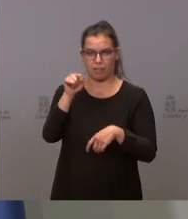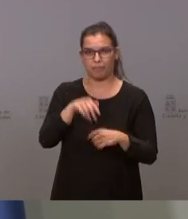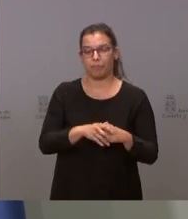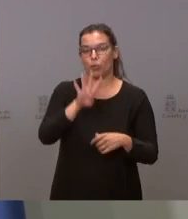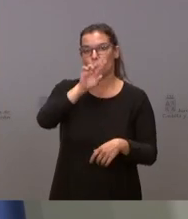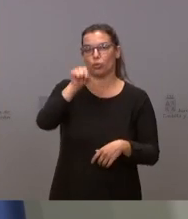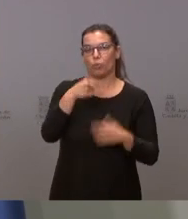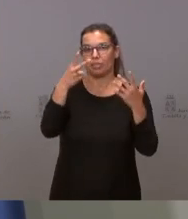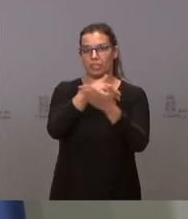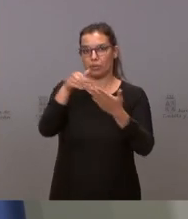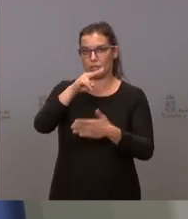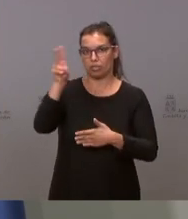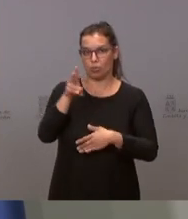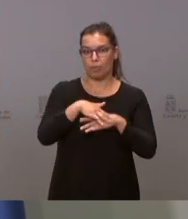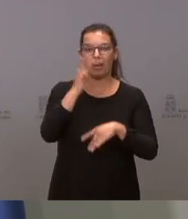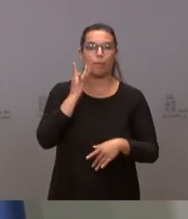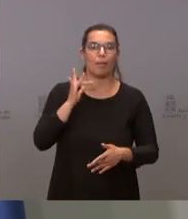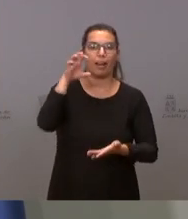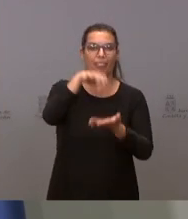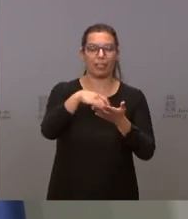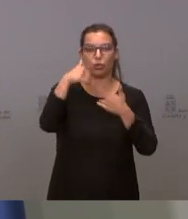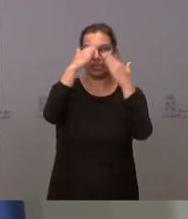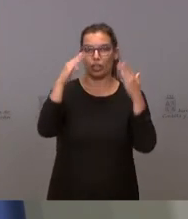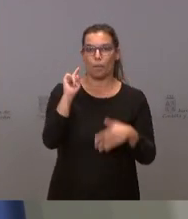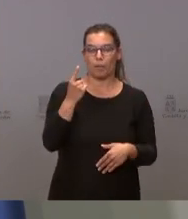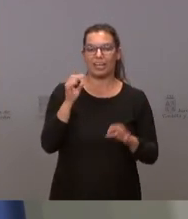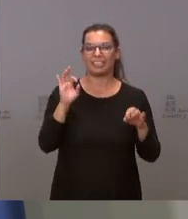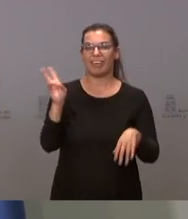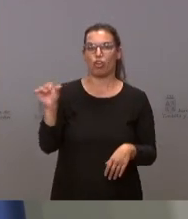de euros a la limpieza de los centros de atención primaria en Valladolid Este.